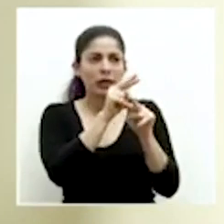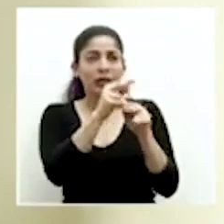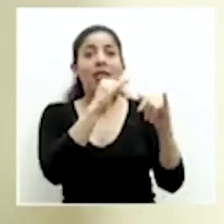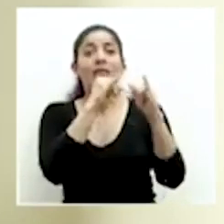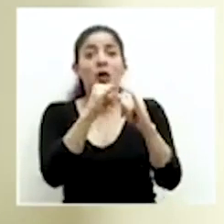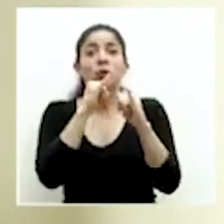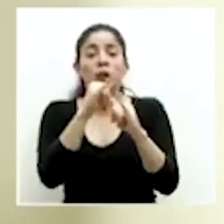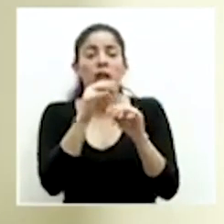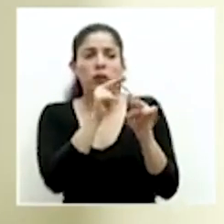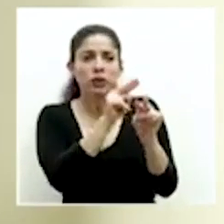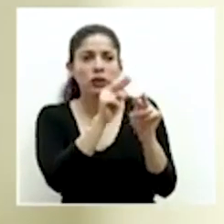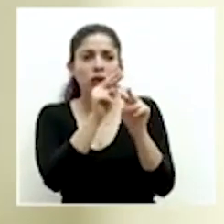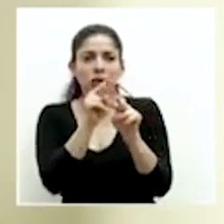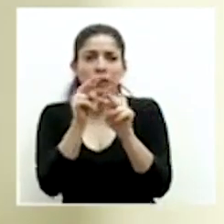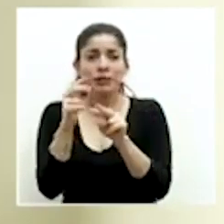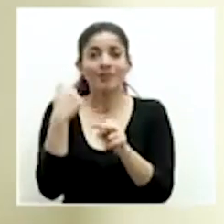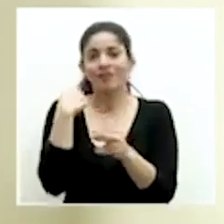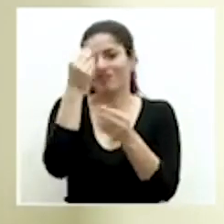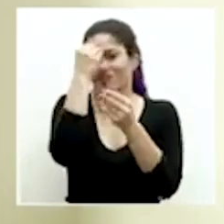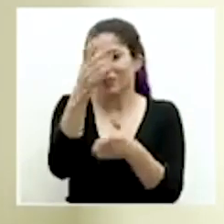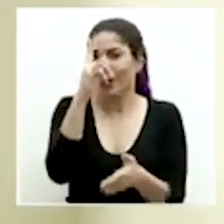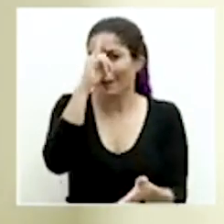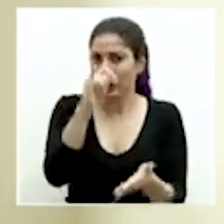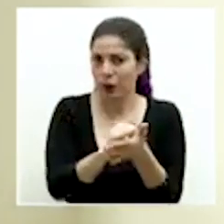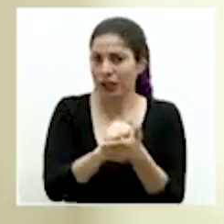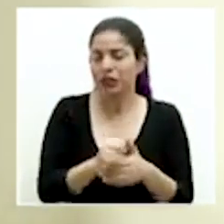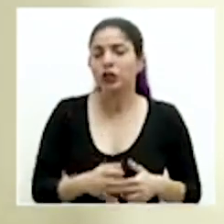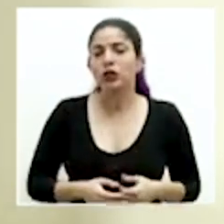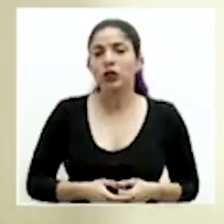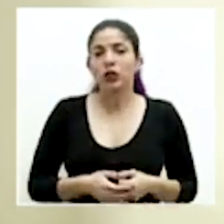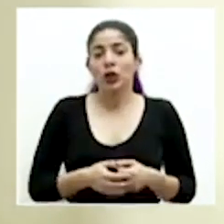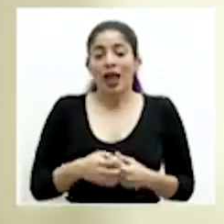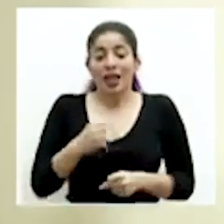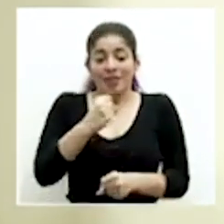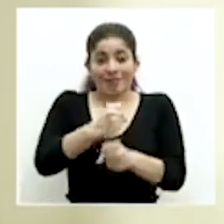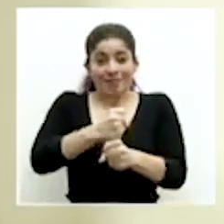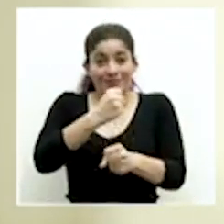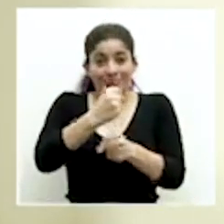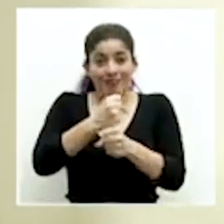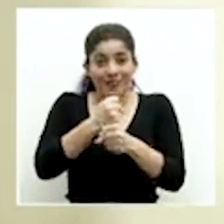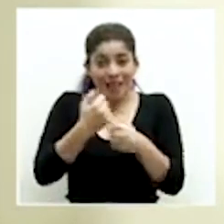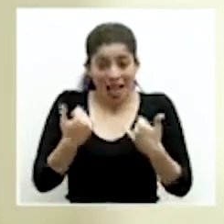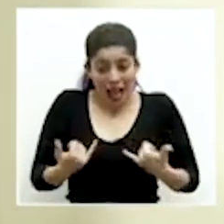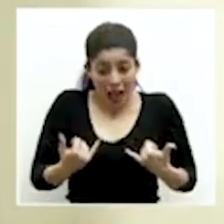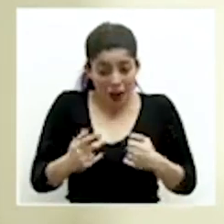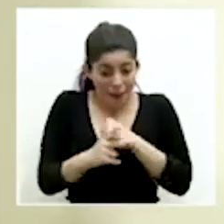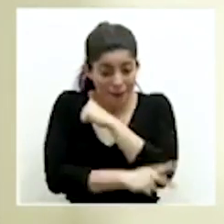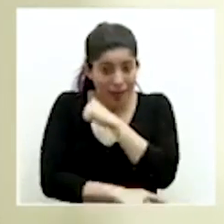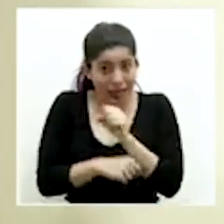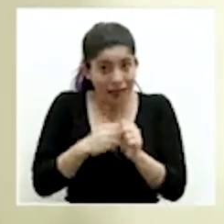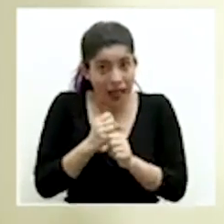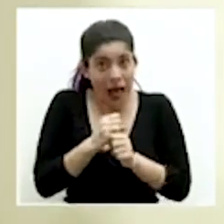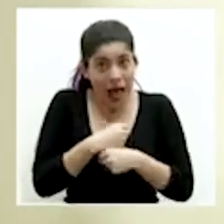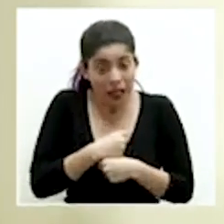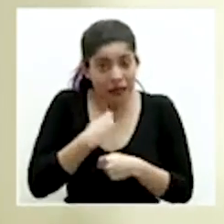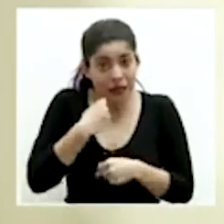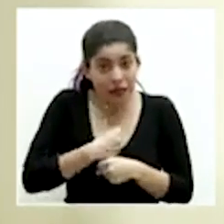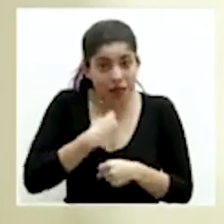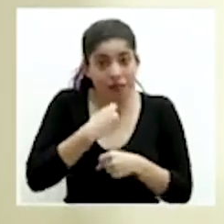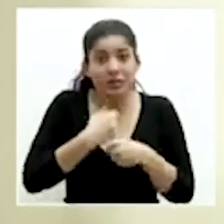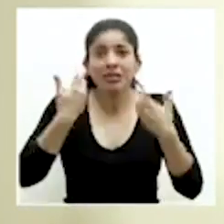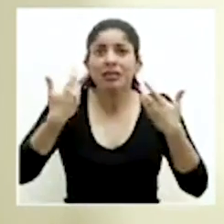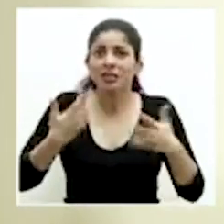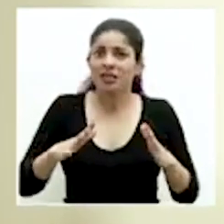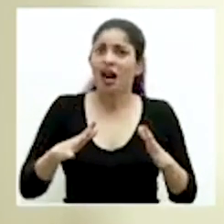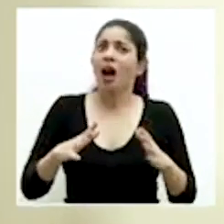por eso yo he insistido en que aquí la labor que estamos haciendo como país y que ya ha sido